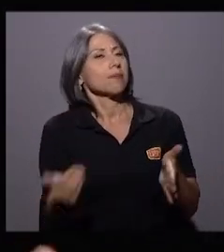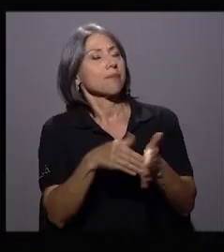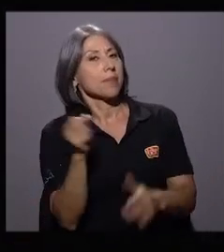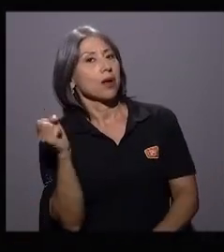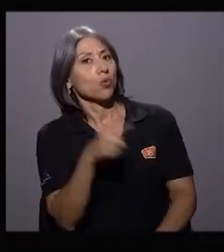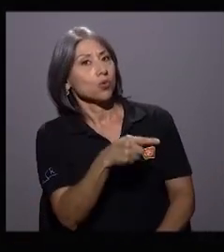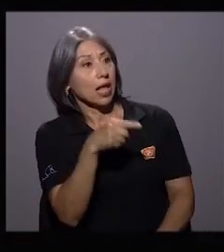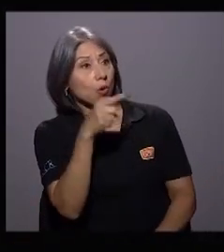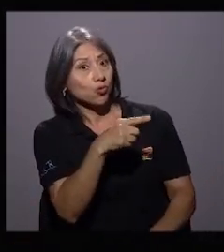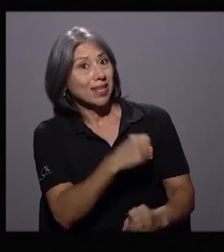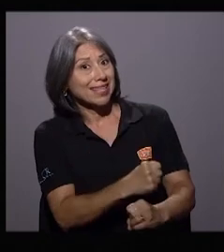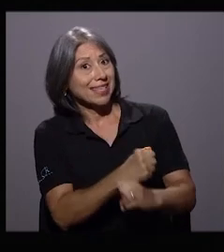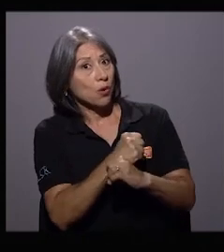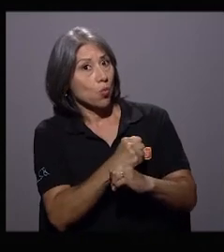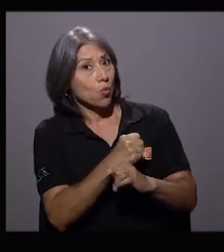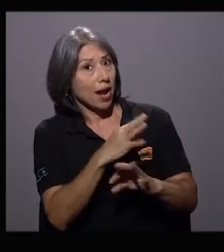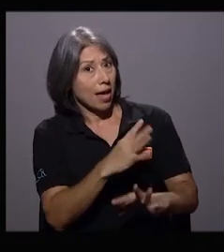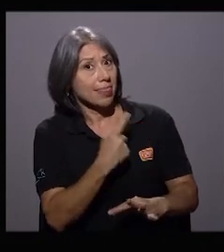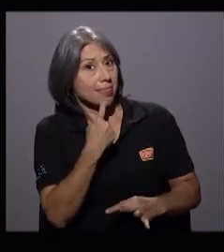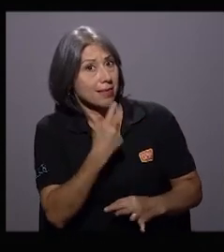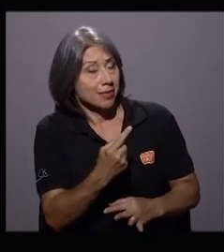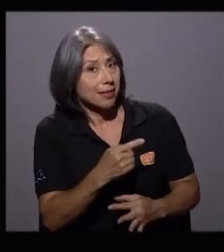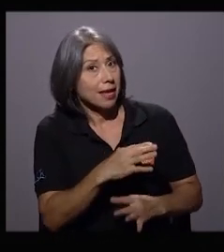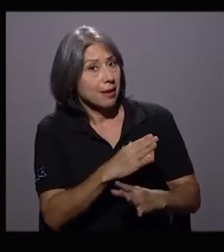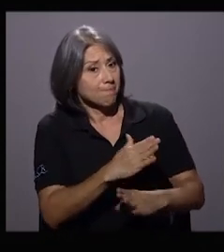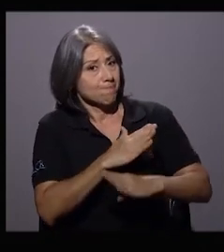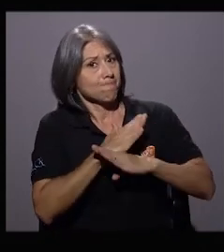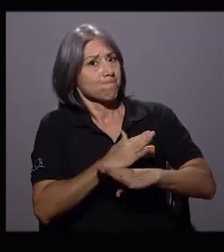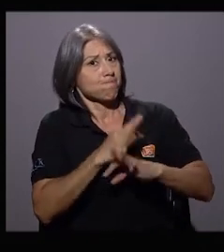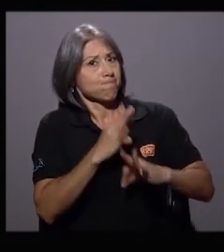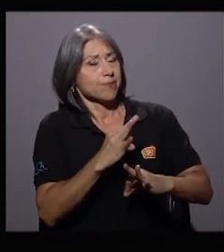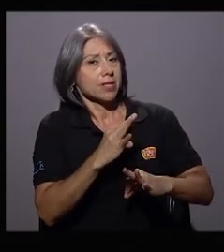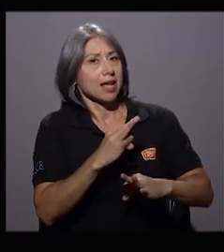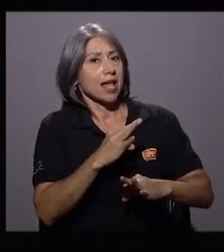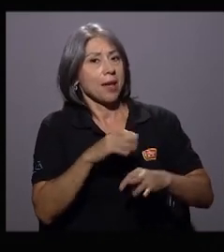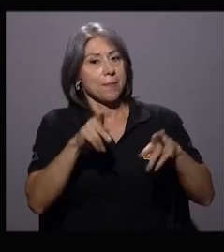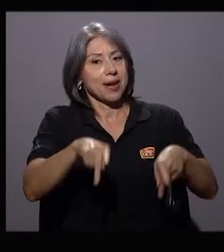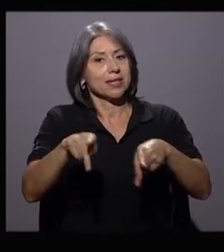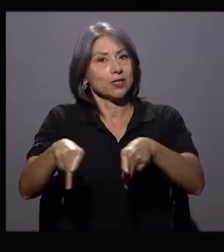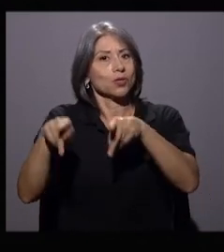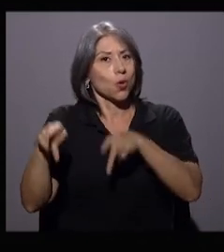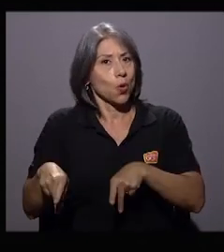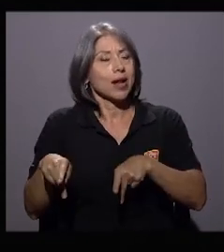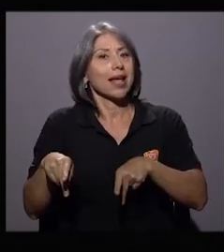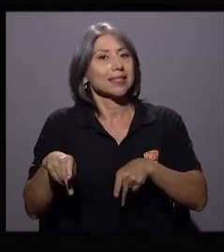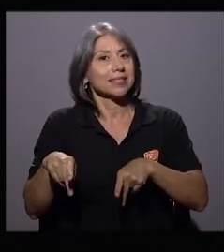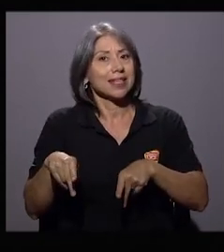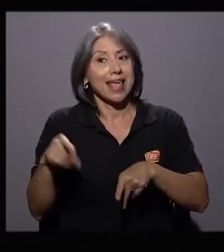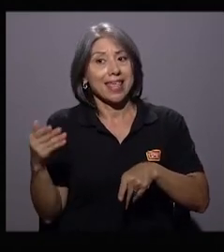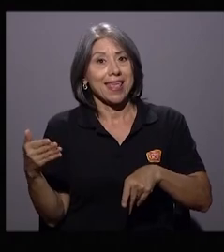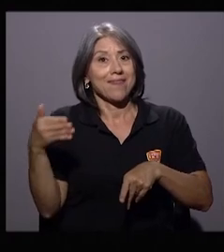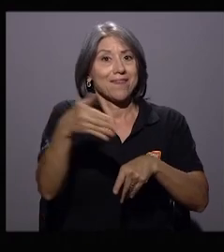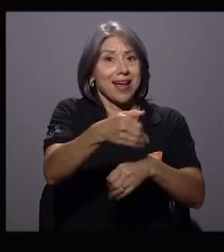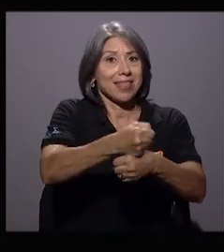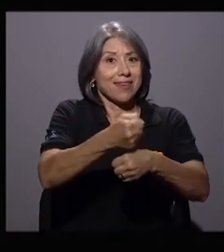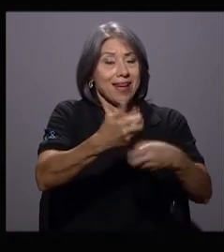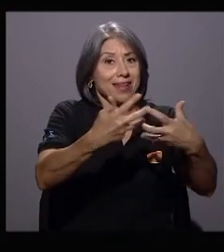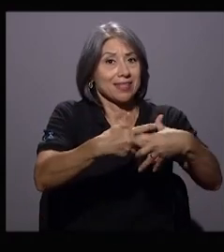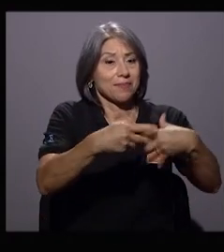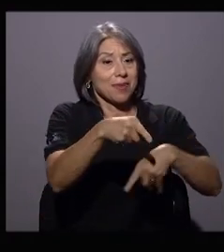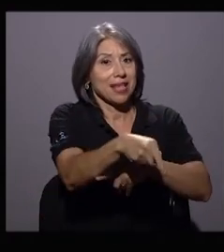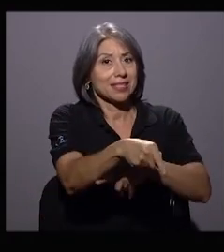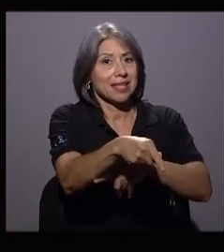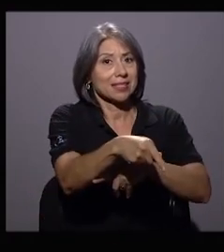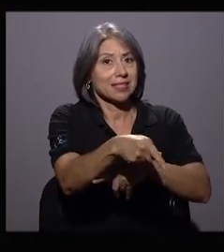queda blindada esa incapacidad de las personas en un momento determinado a tener una afectación en su